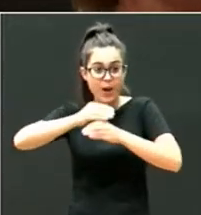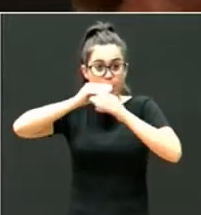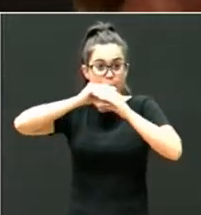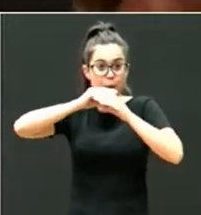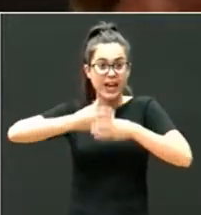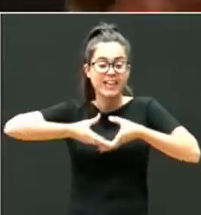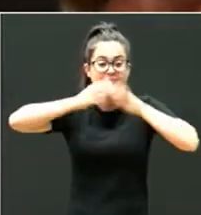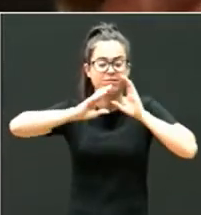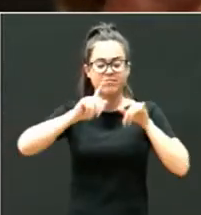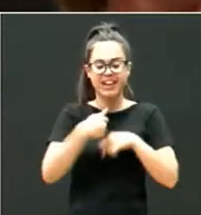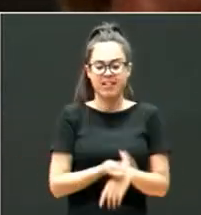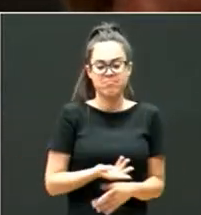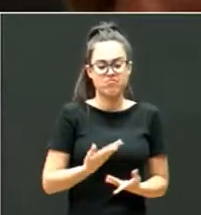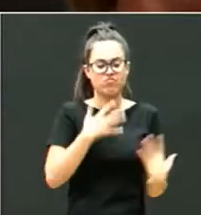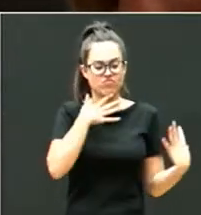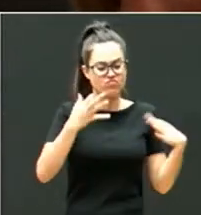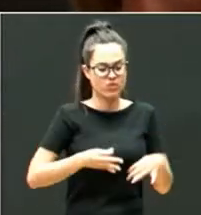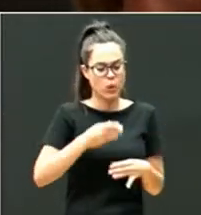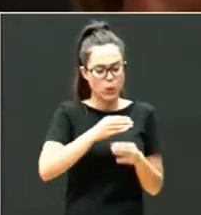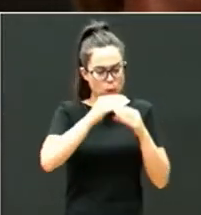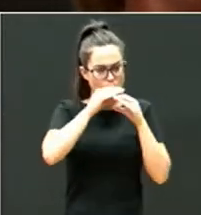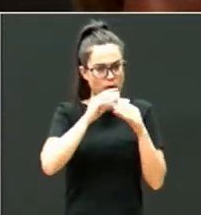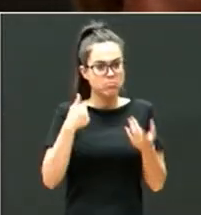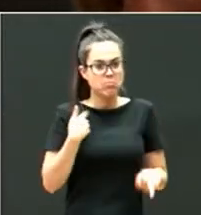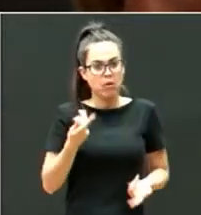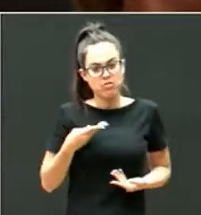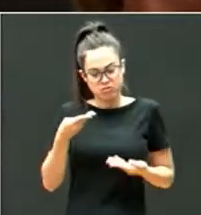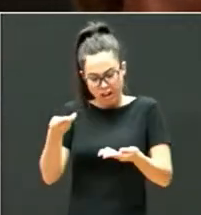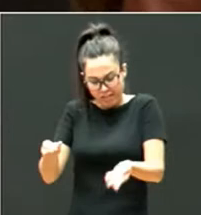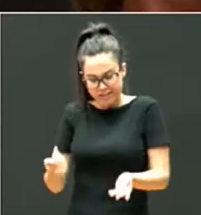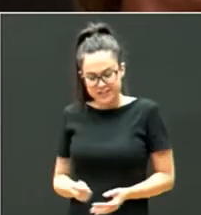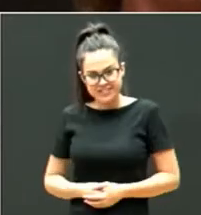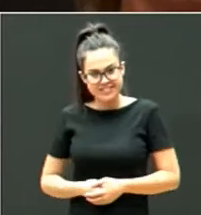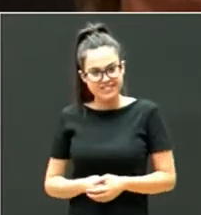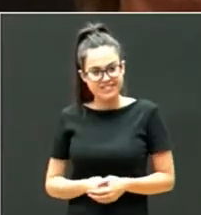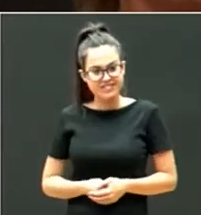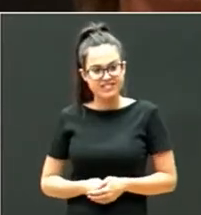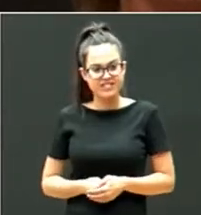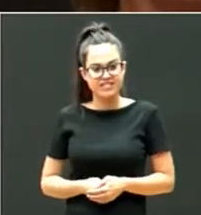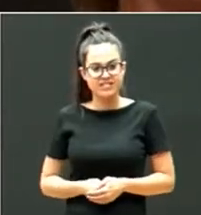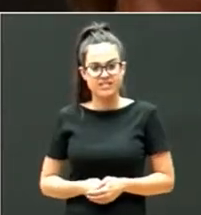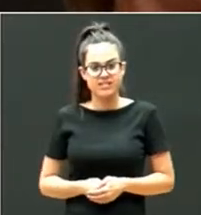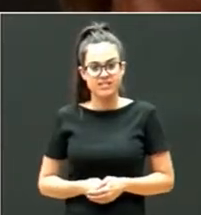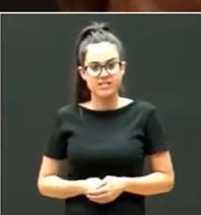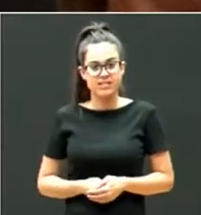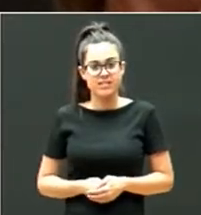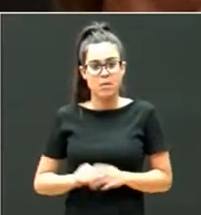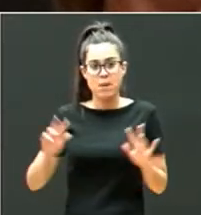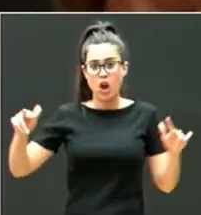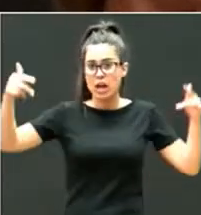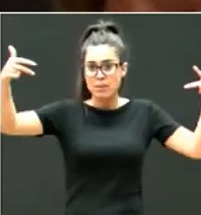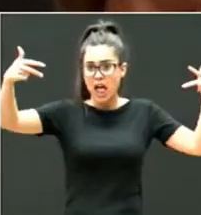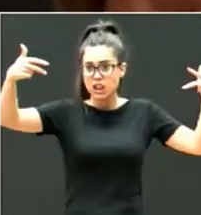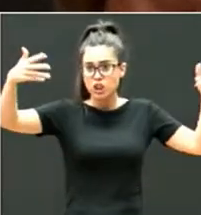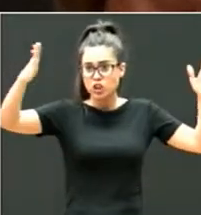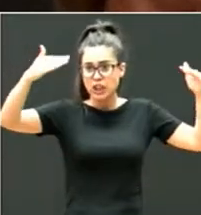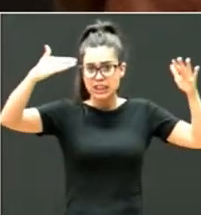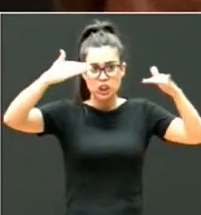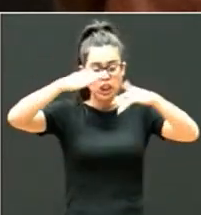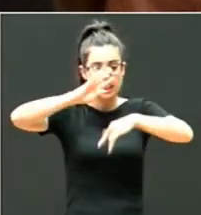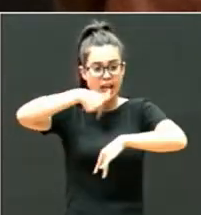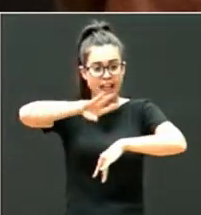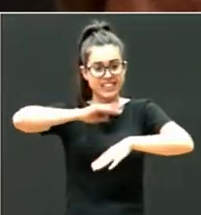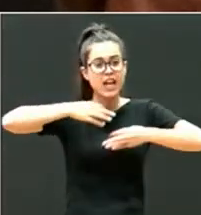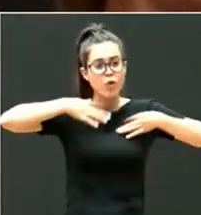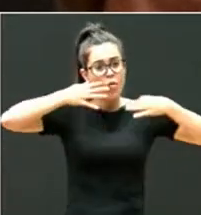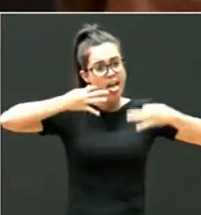seguridad de cuando desayuna un biberón y lo pide, y yo se lo doy muy a gusto, no hay ninguna cámara alrededor, porque eso le da